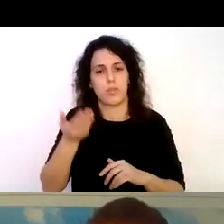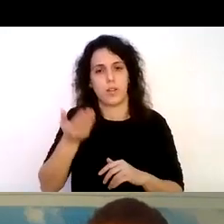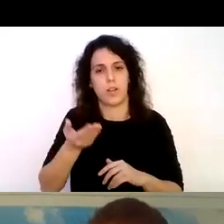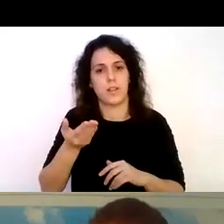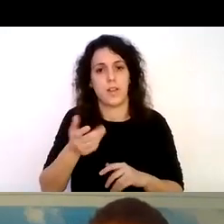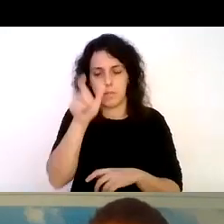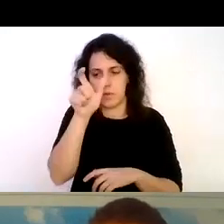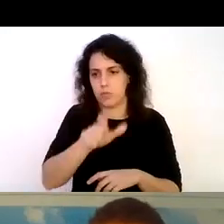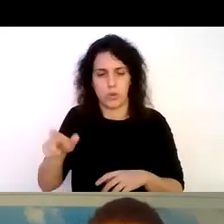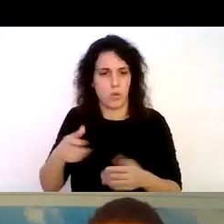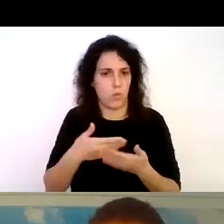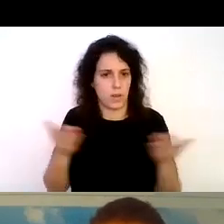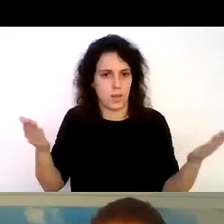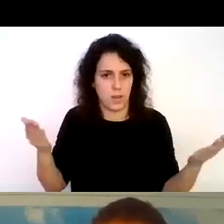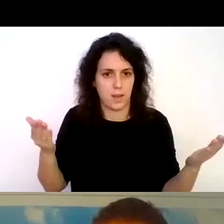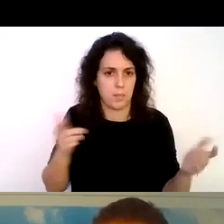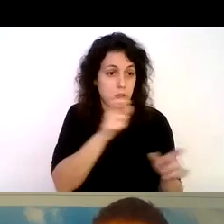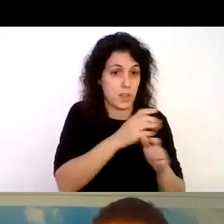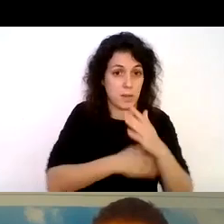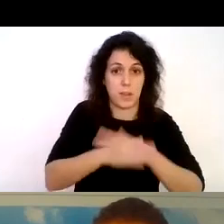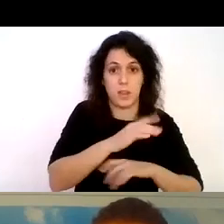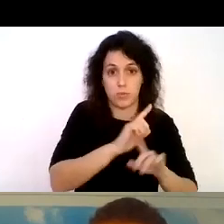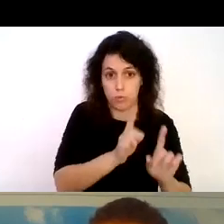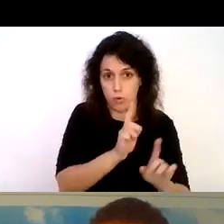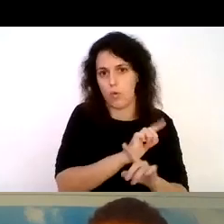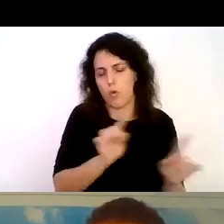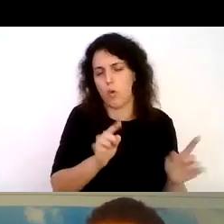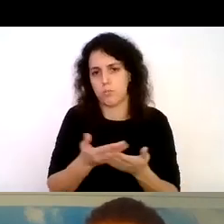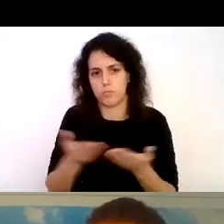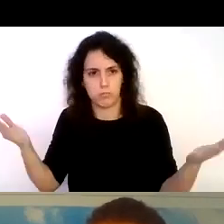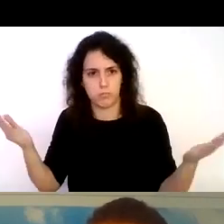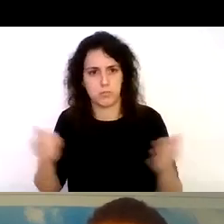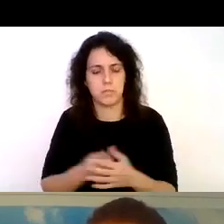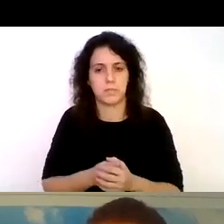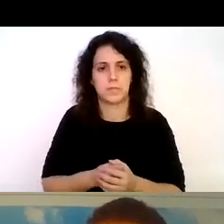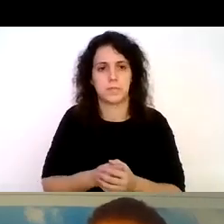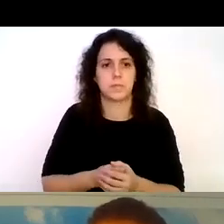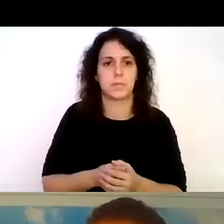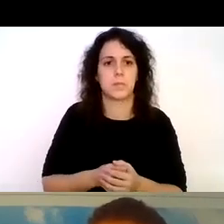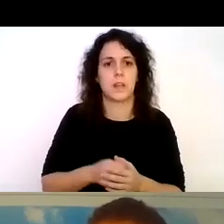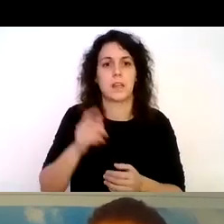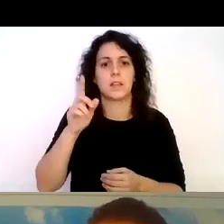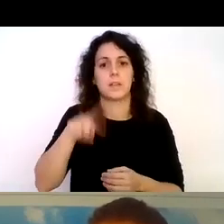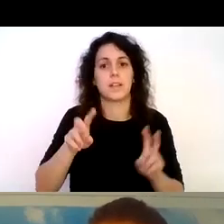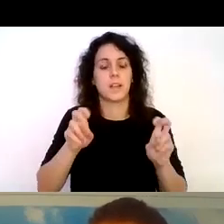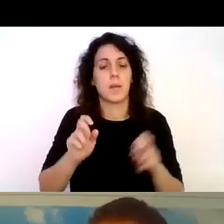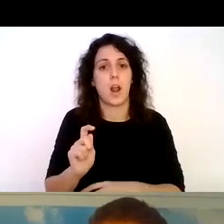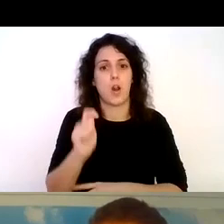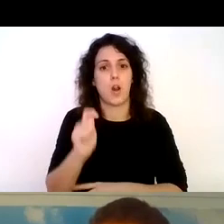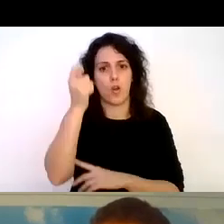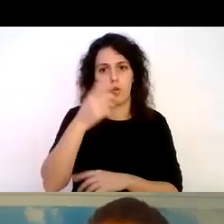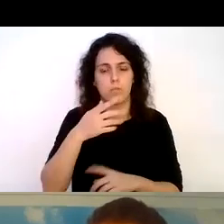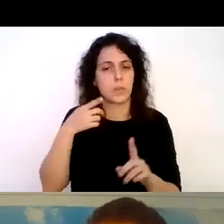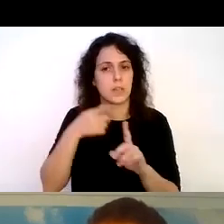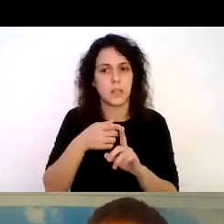persona no personas con discapacidad nada más la rápida consecución de este logro de poder bucear